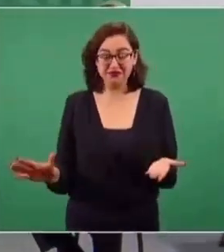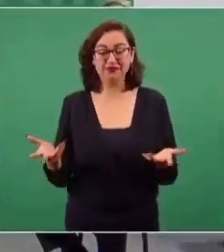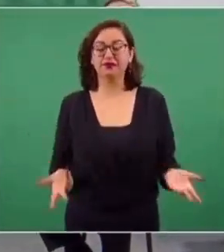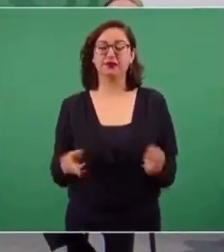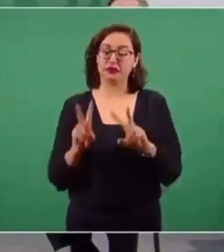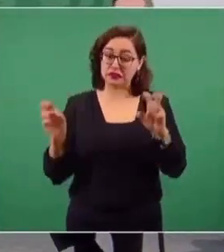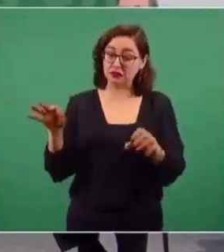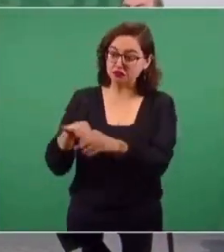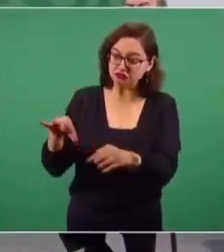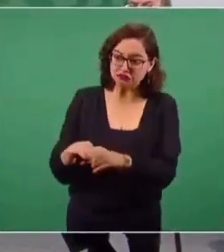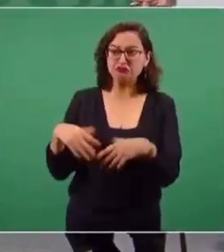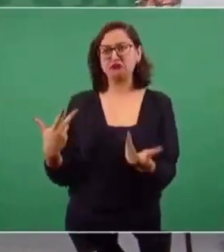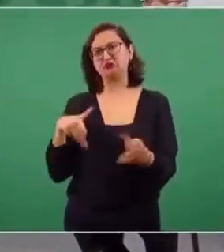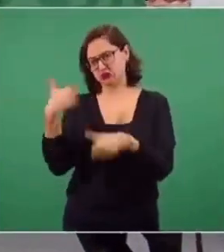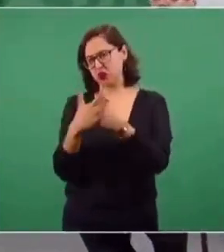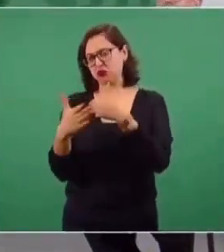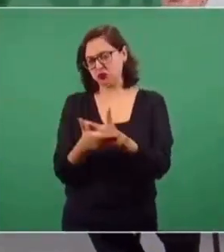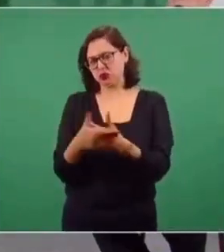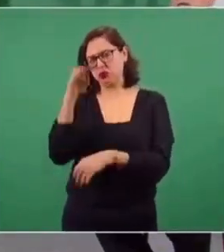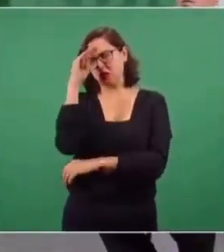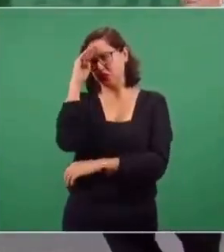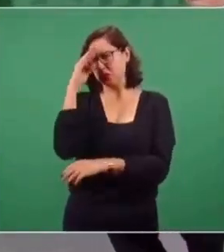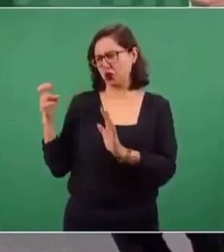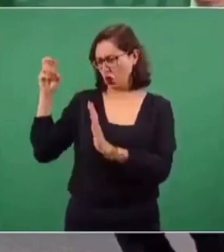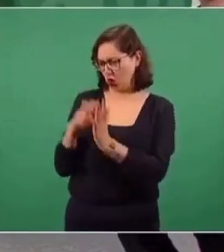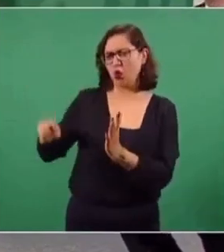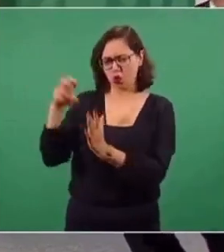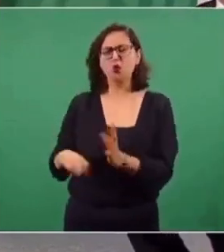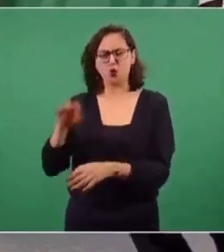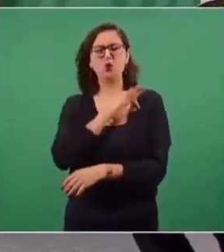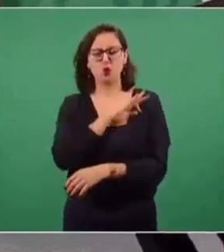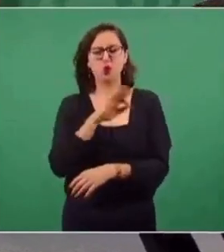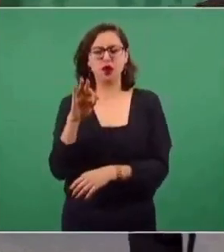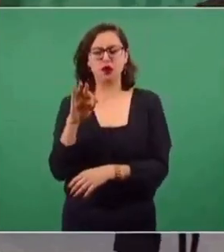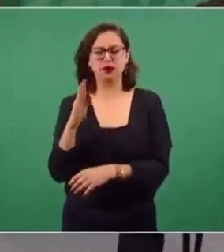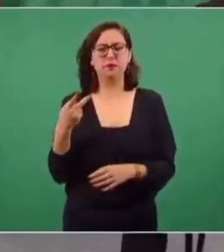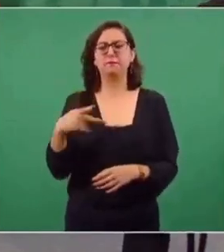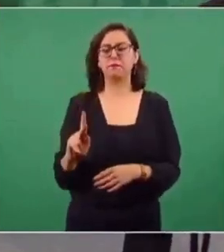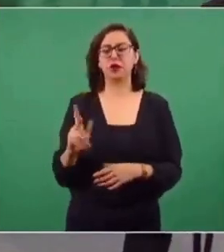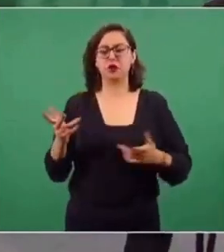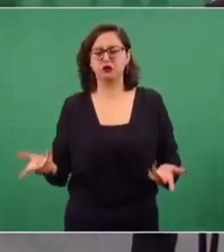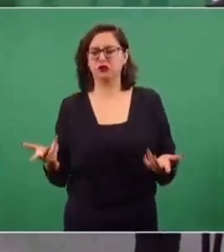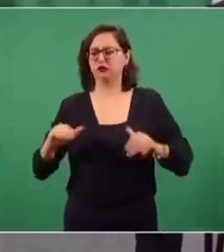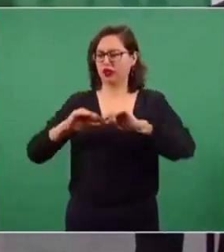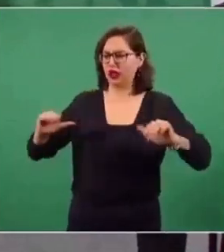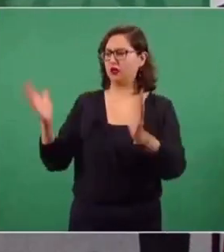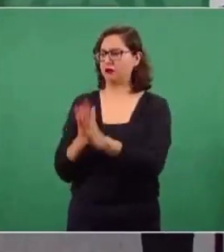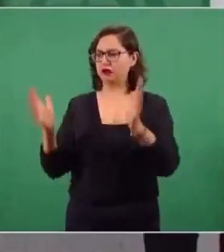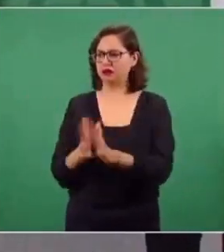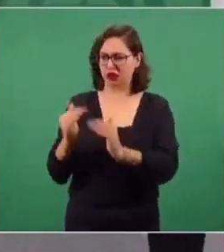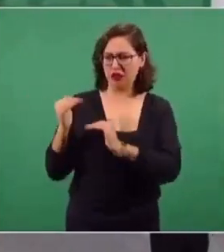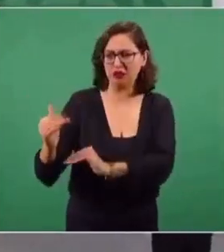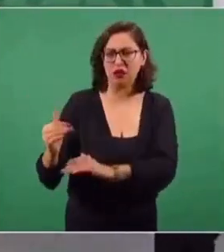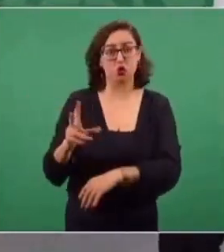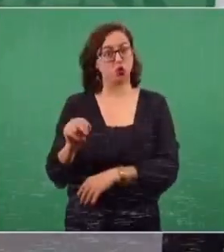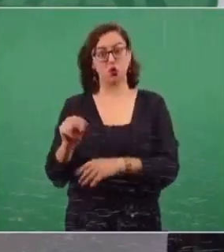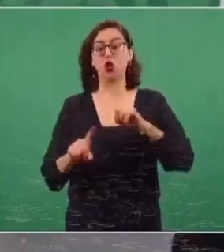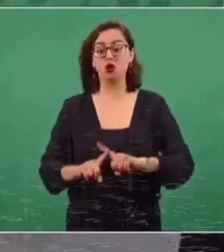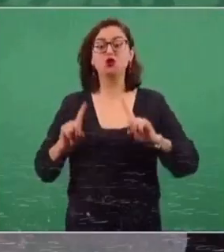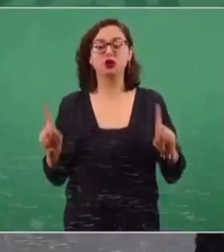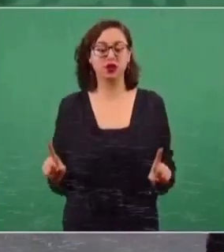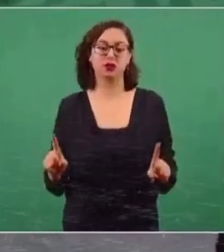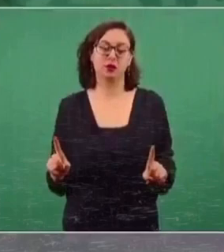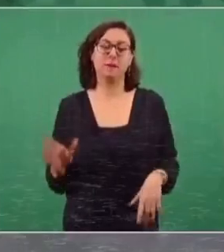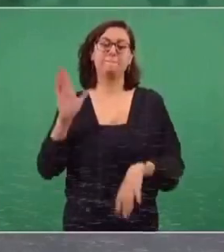el que se pueda llevar a cabo una reforma, pero no para impedir la democracia. Al contrario, para que